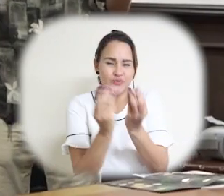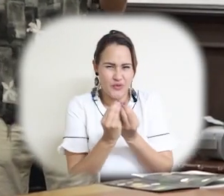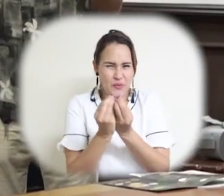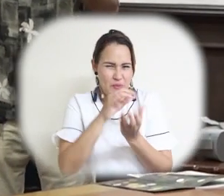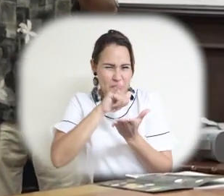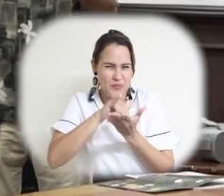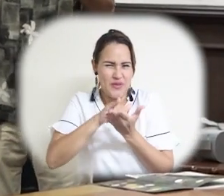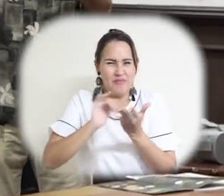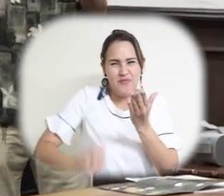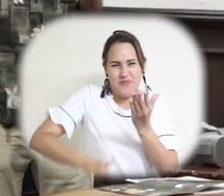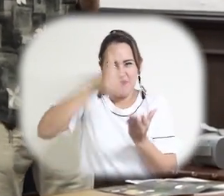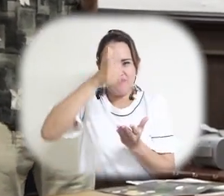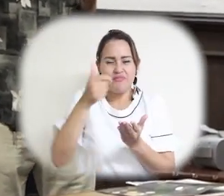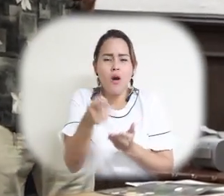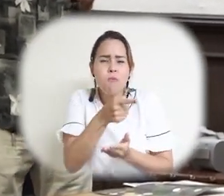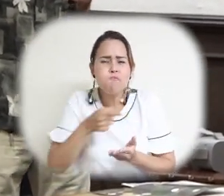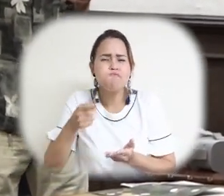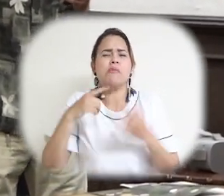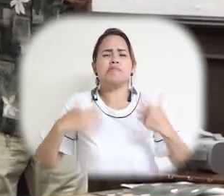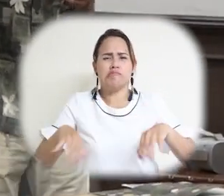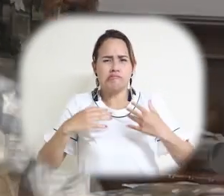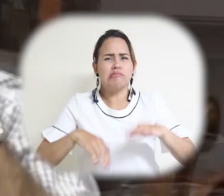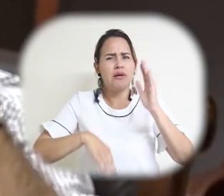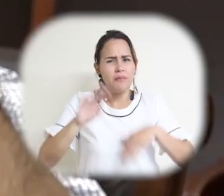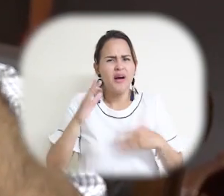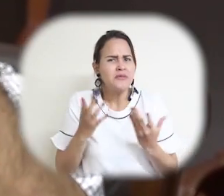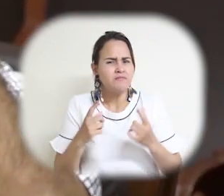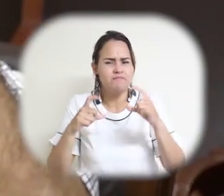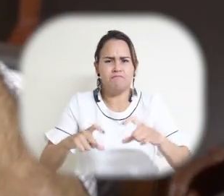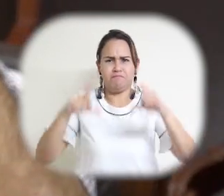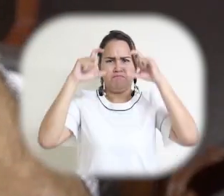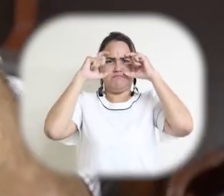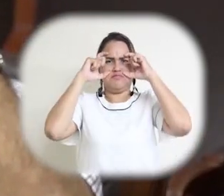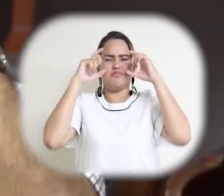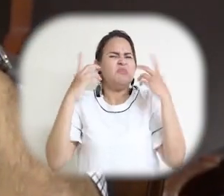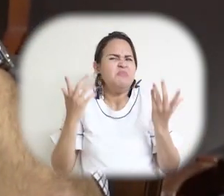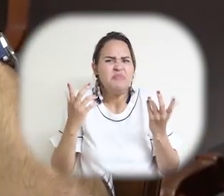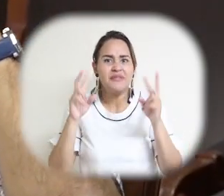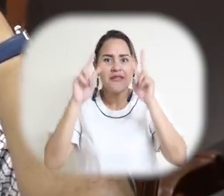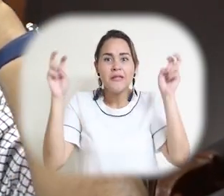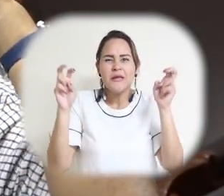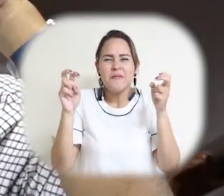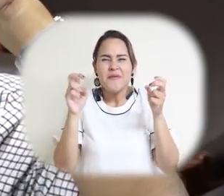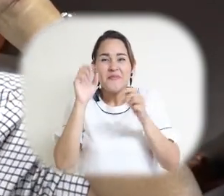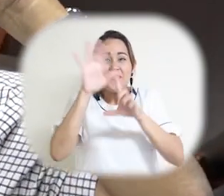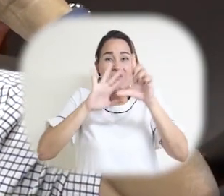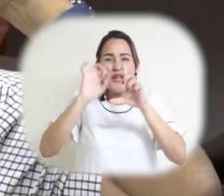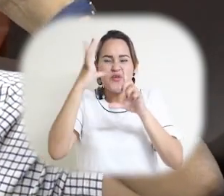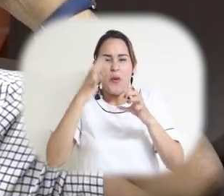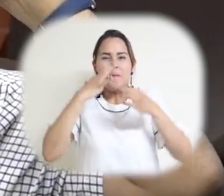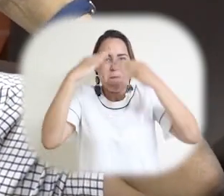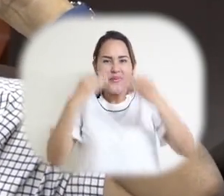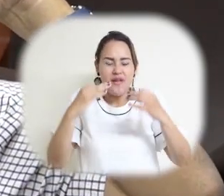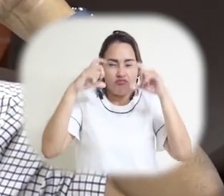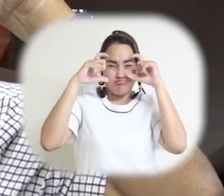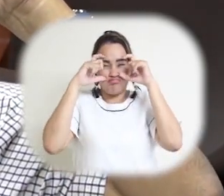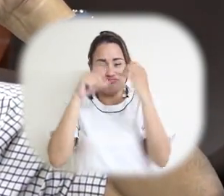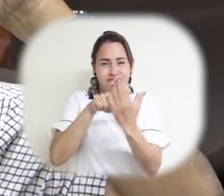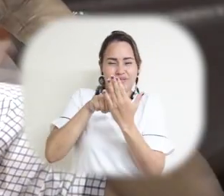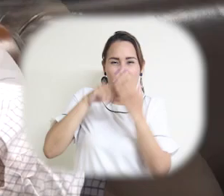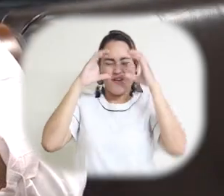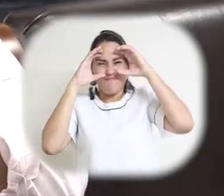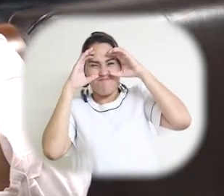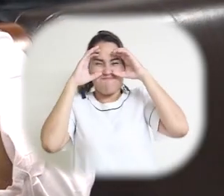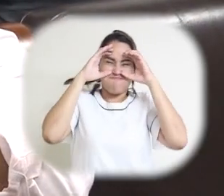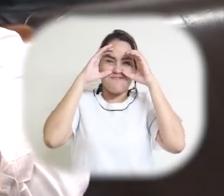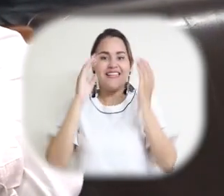los integrantes del máximo órgano de administración universitaria vivieron la experiencia de usar unas gafas de realidad virtual, que hacen parte del Laboratorio de Realidad